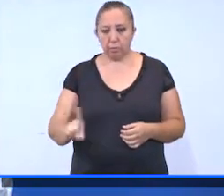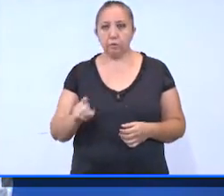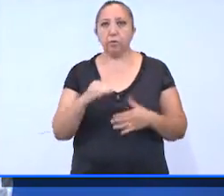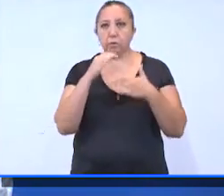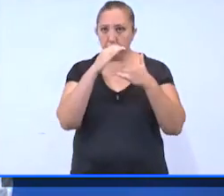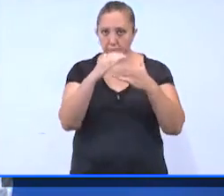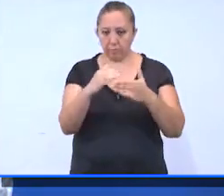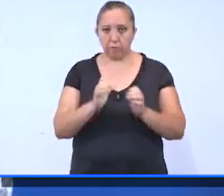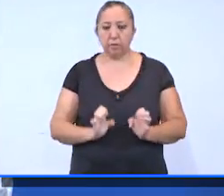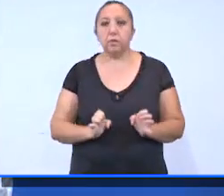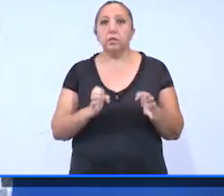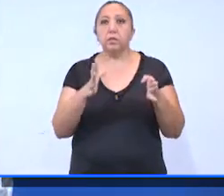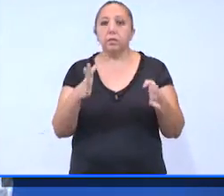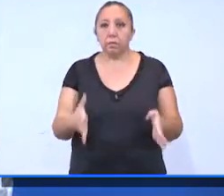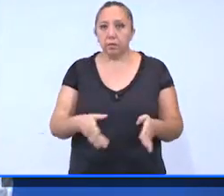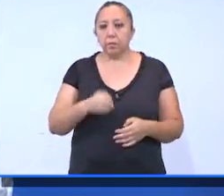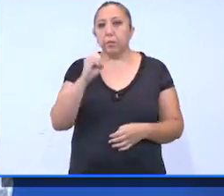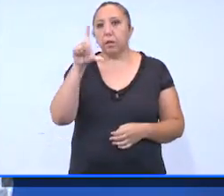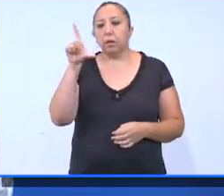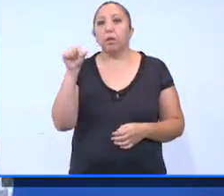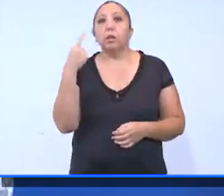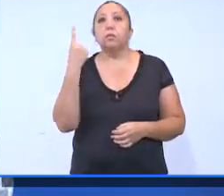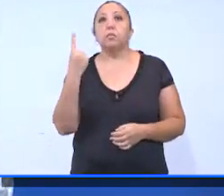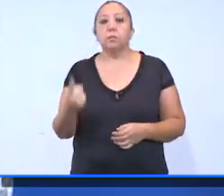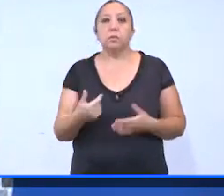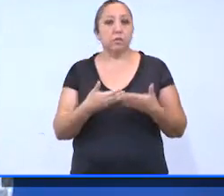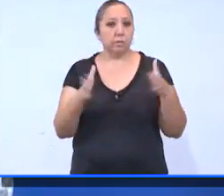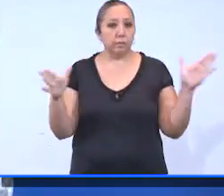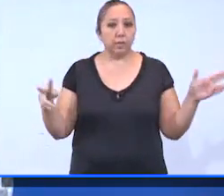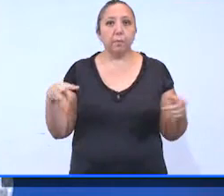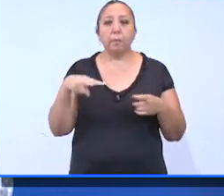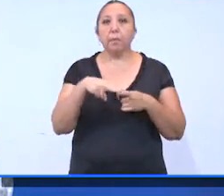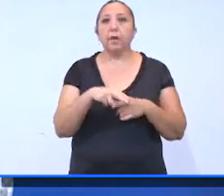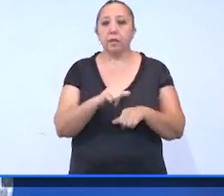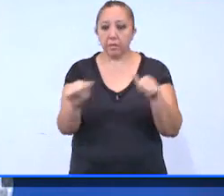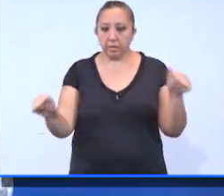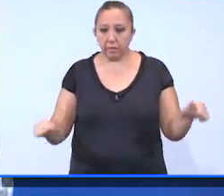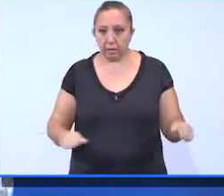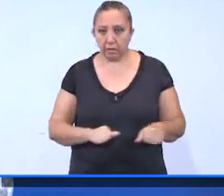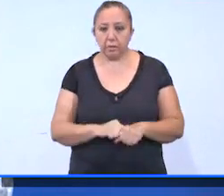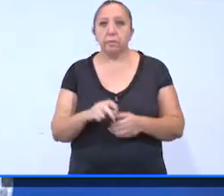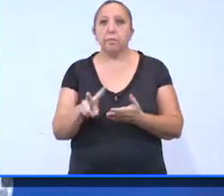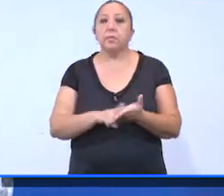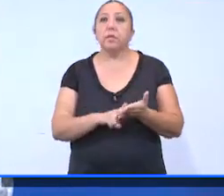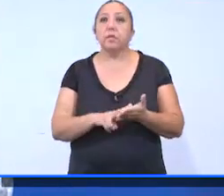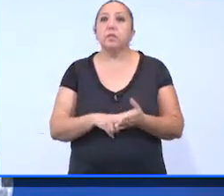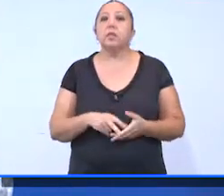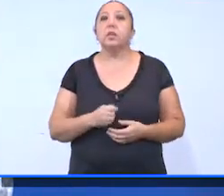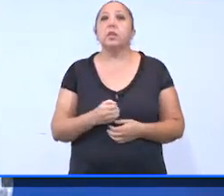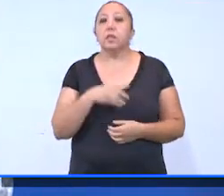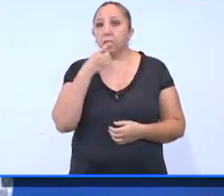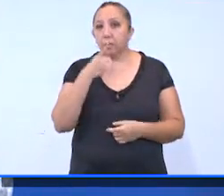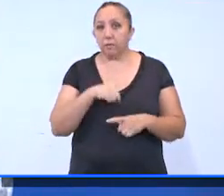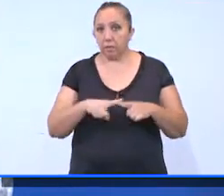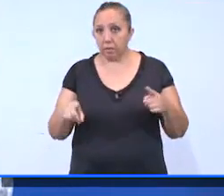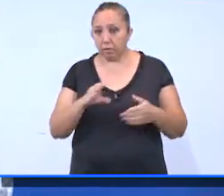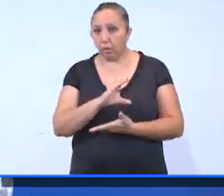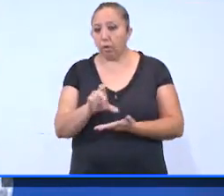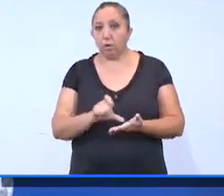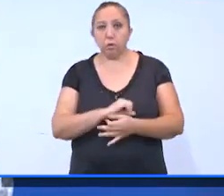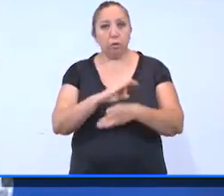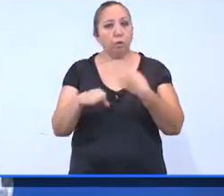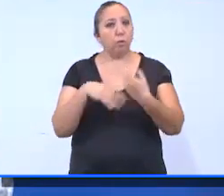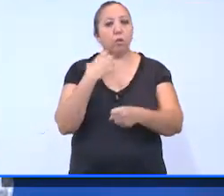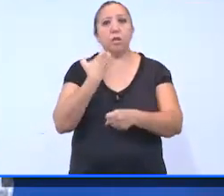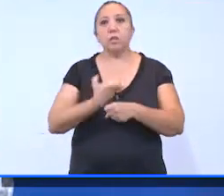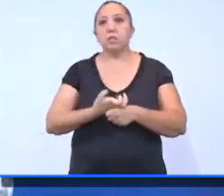restricciones establecidas para la Ola 1. Se abrirán parques y áreas verdes de colonias y fraccionamientos de todo el Estado